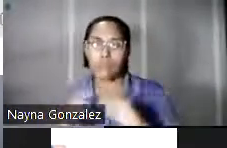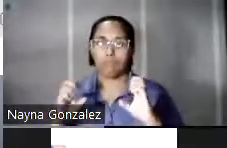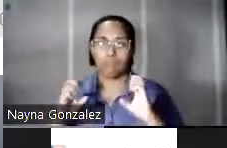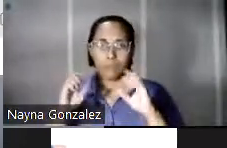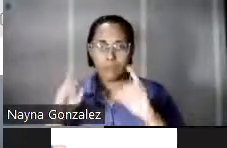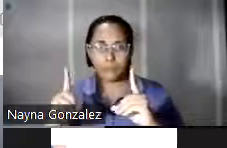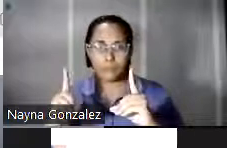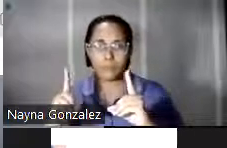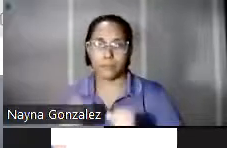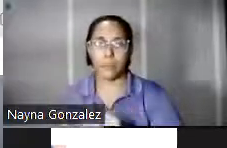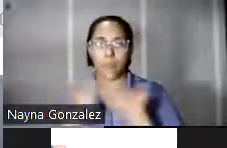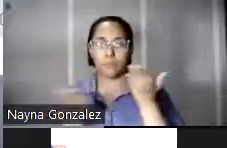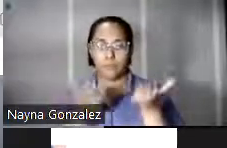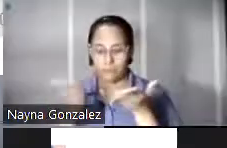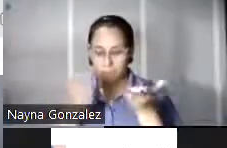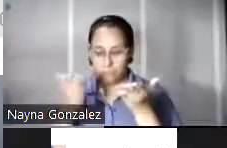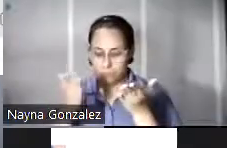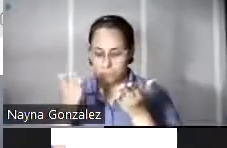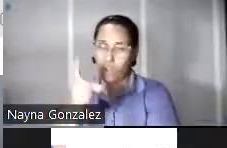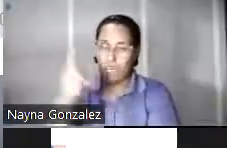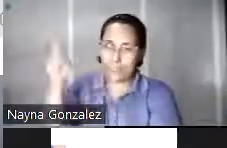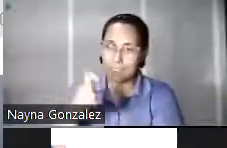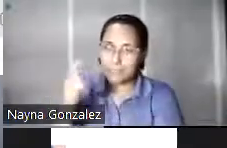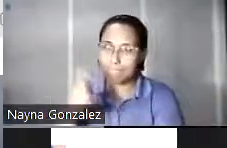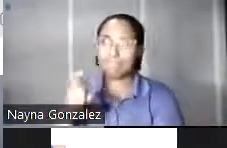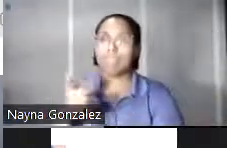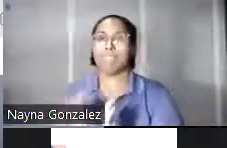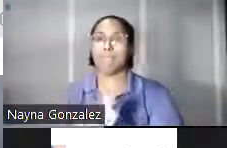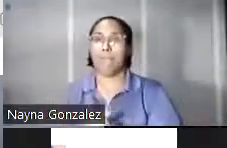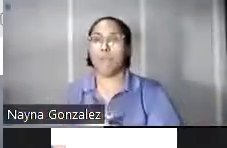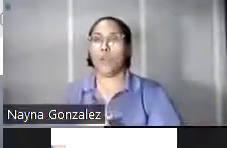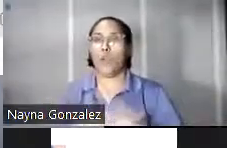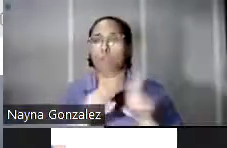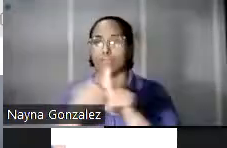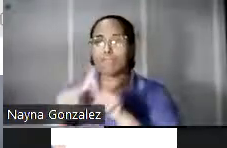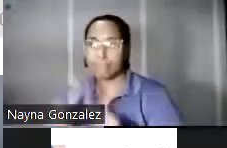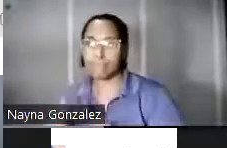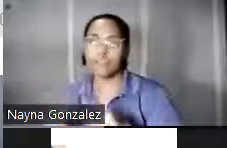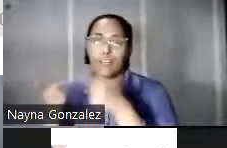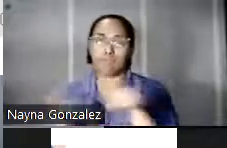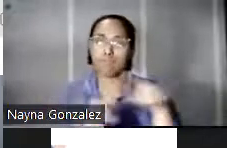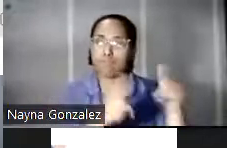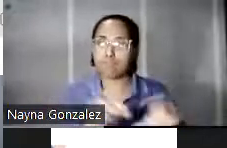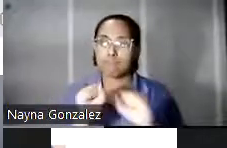un servicio esencial en el contexto de situaciones de emergencia y desastres socioambientales